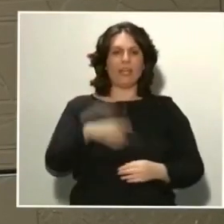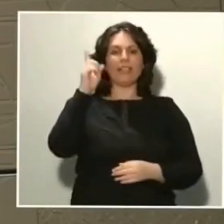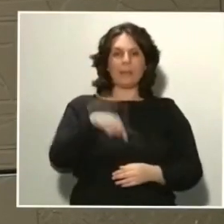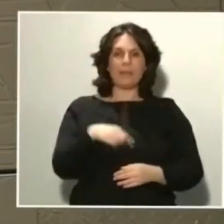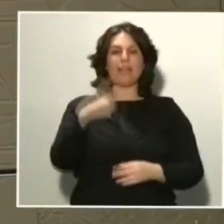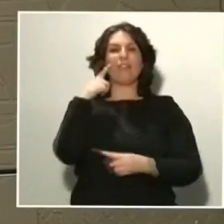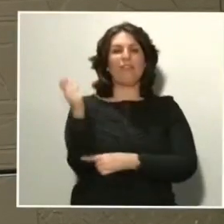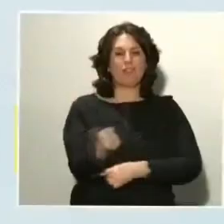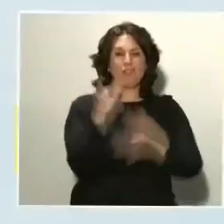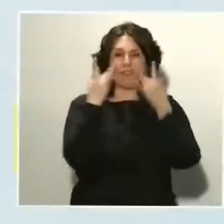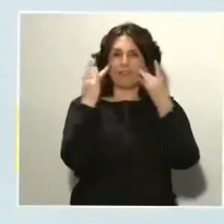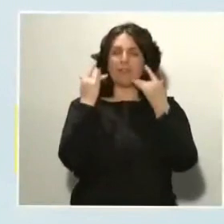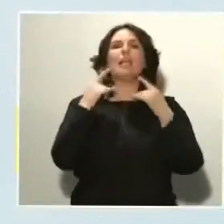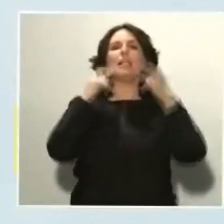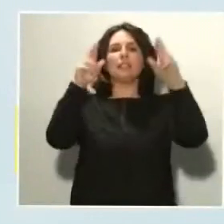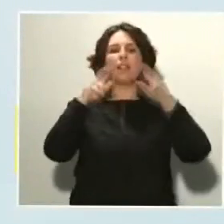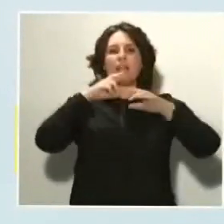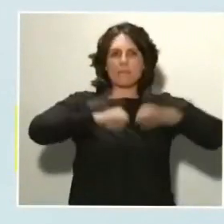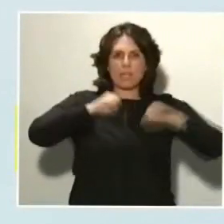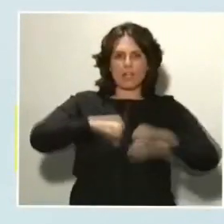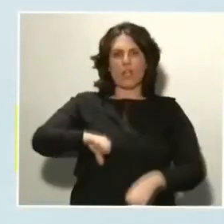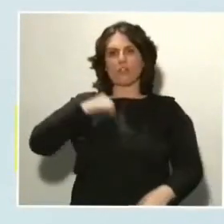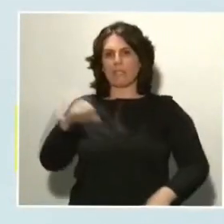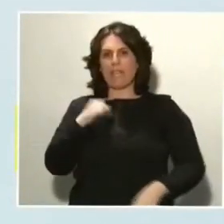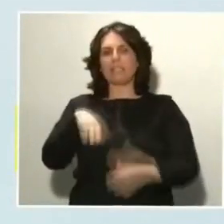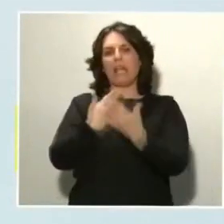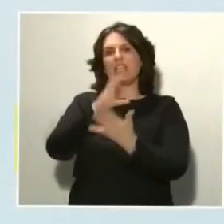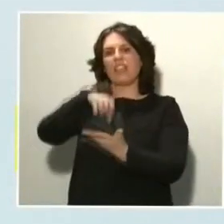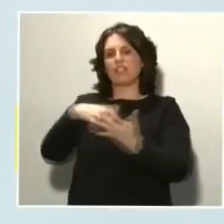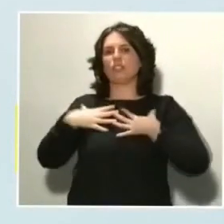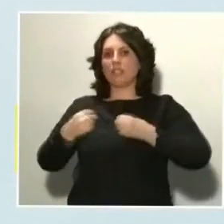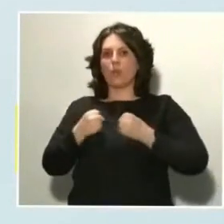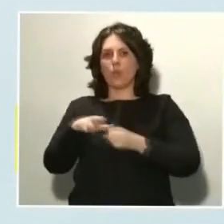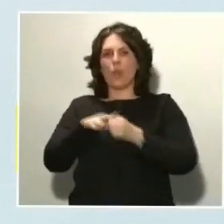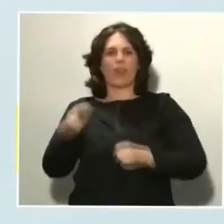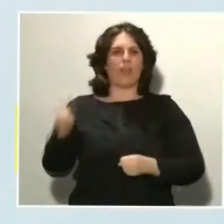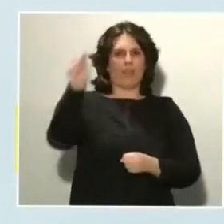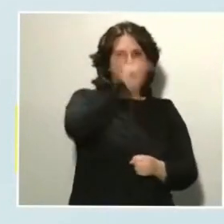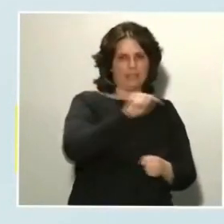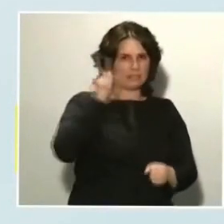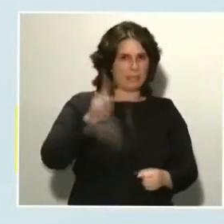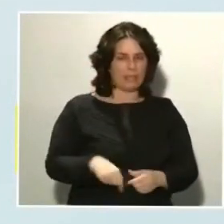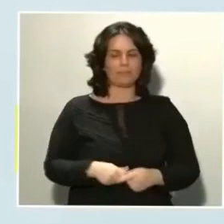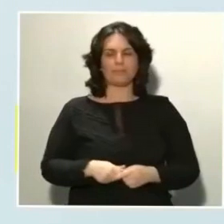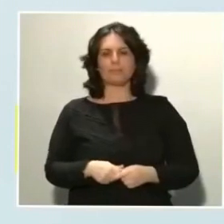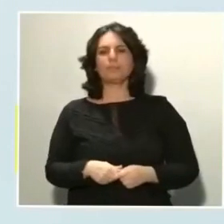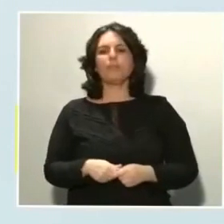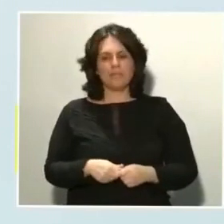de residencias de mayores, hospitales y centros de salud en diversas localidades, así como en los centros